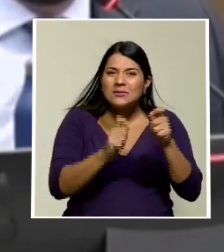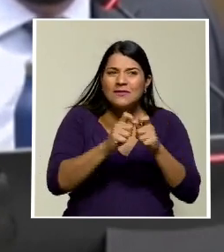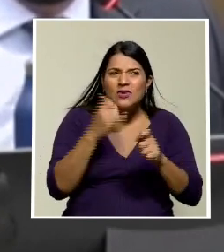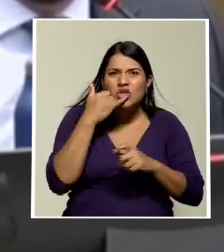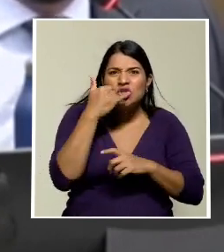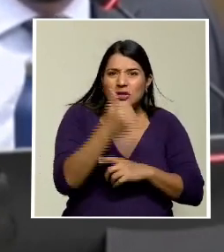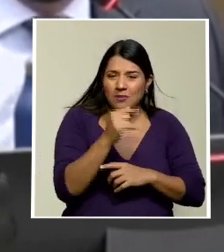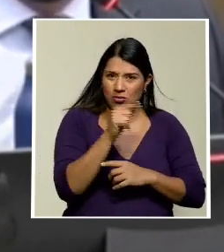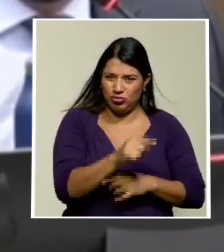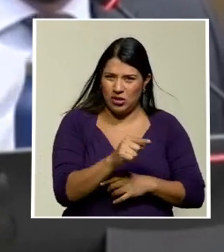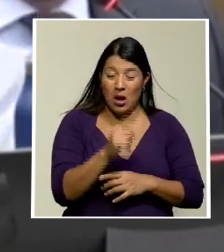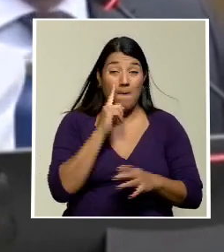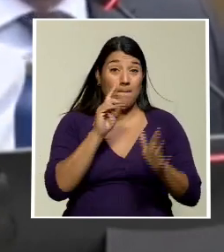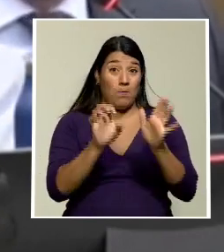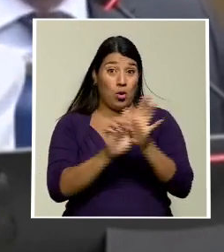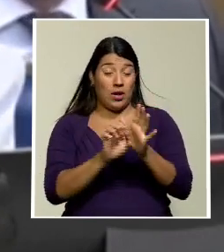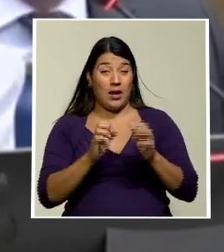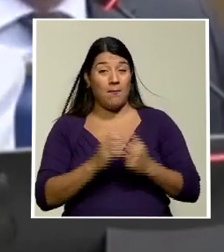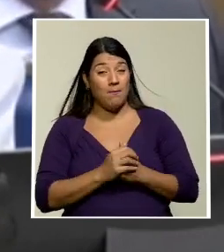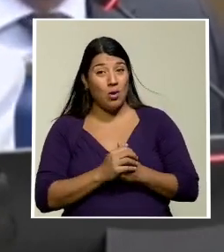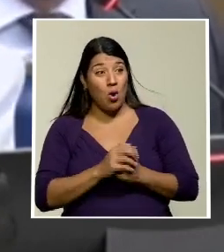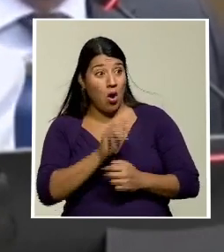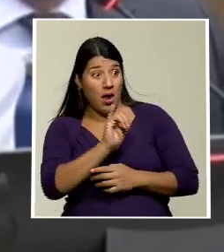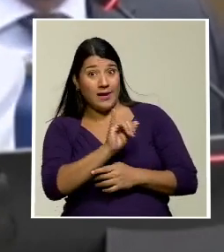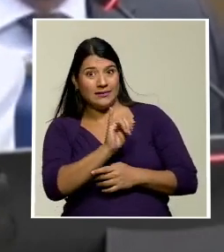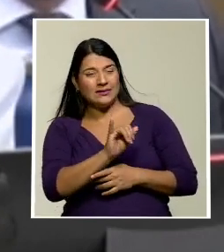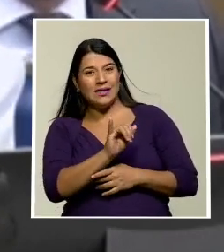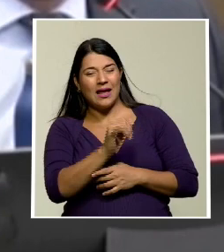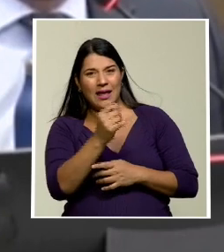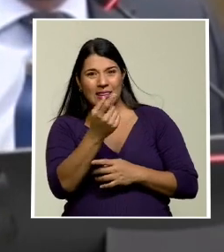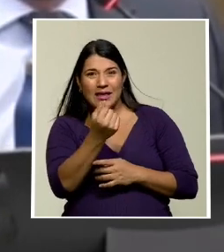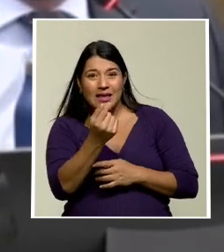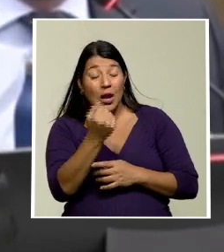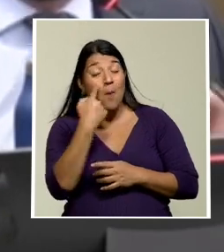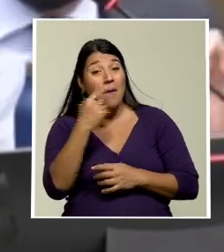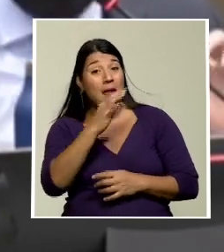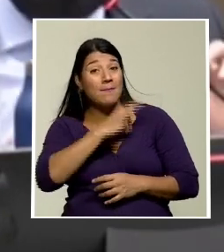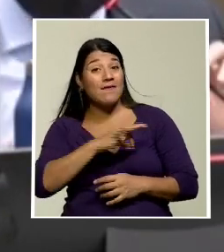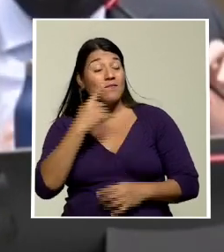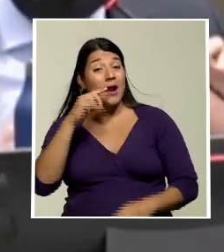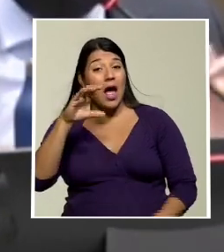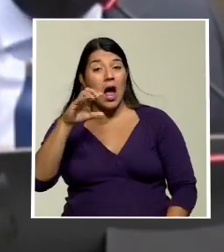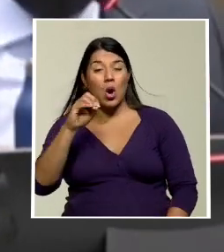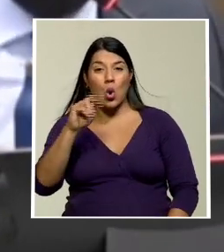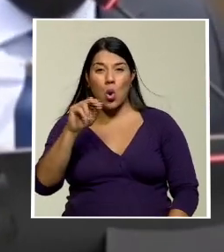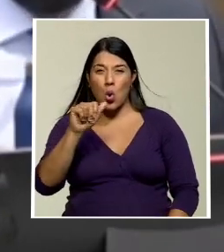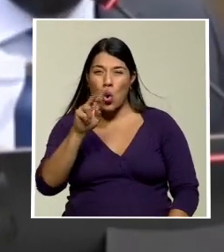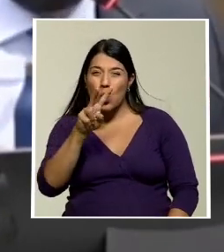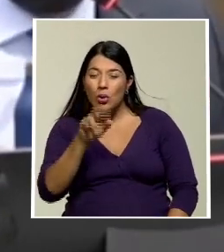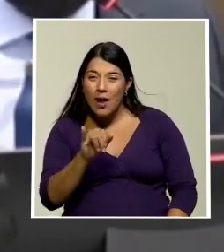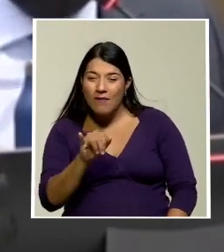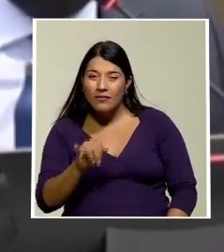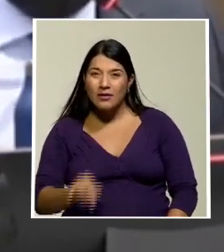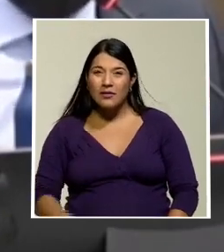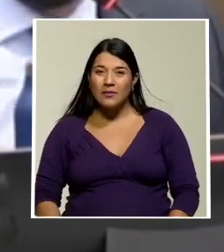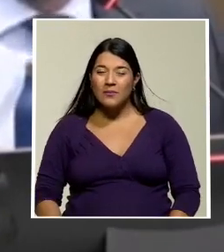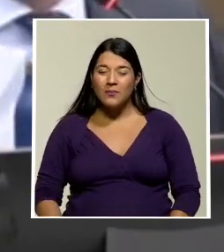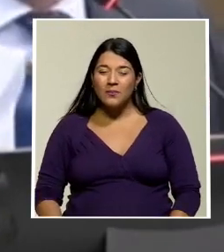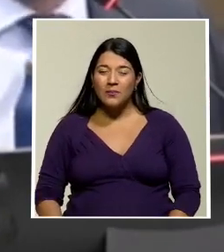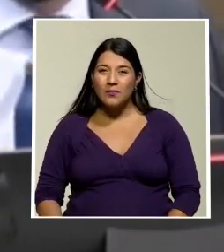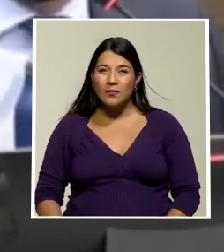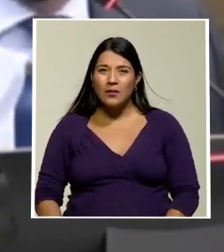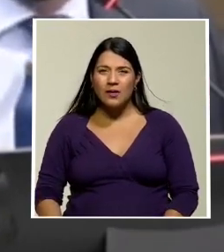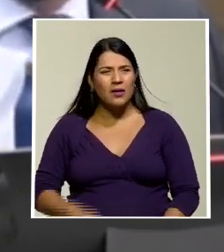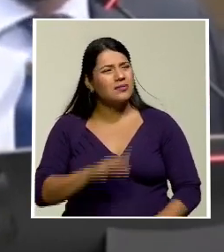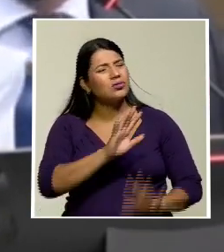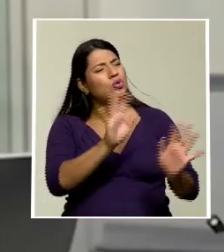ejemplo estas desembolsos a beneficio de CONAVI que por cierto usted sabía Camilo deje